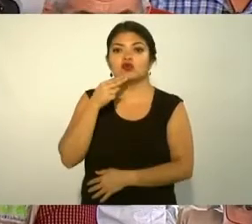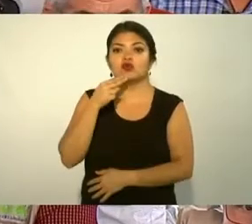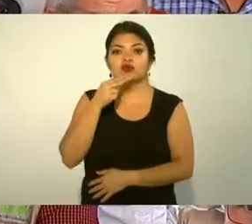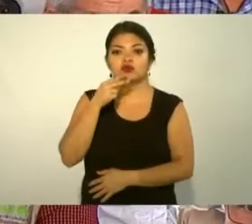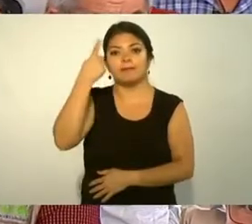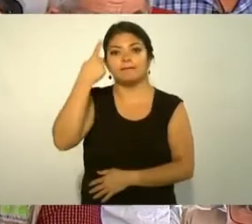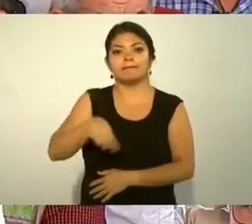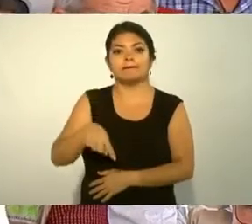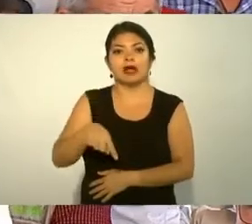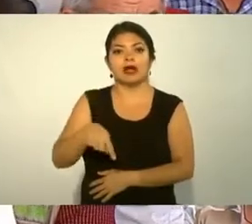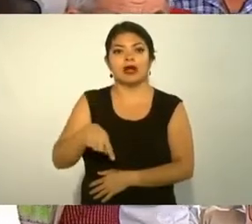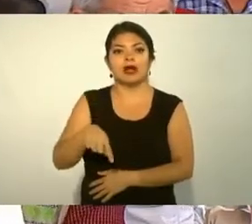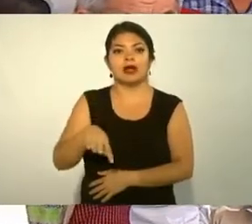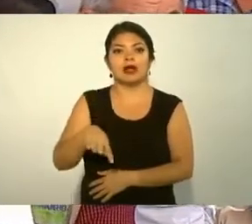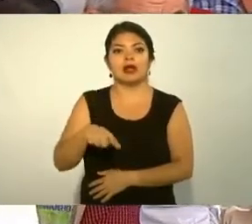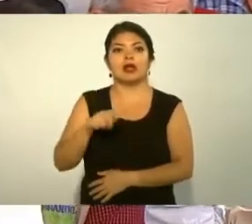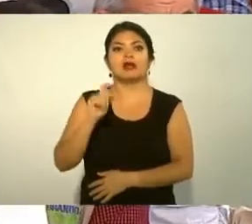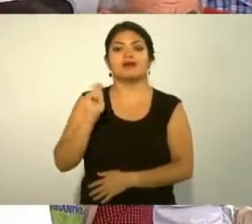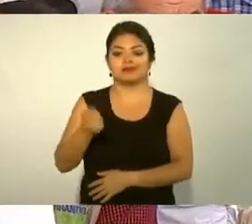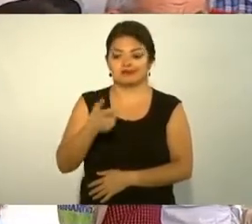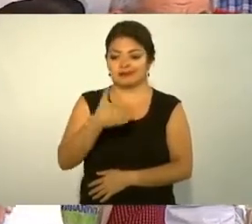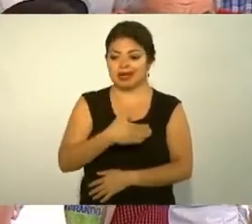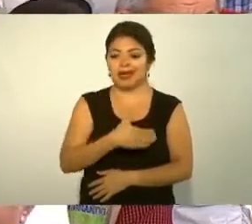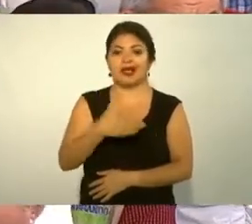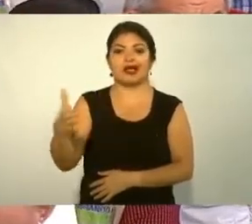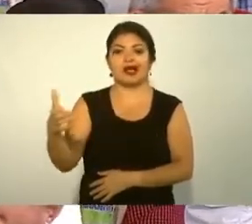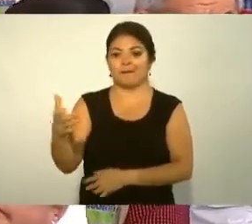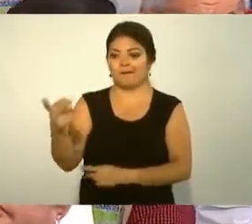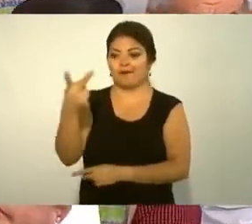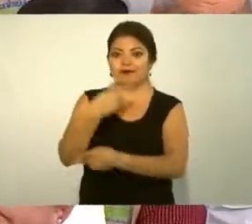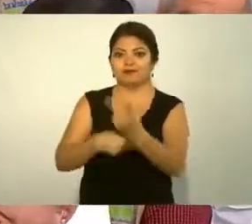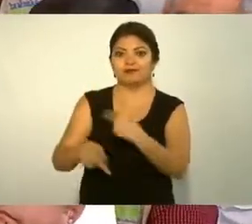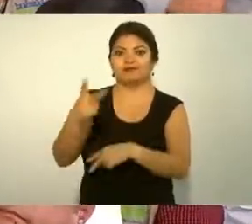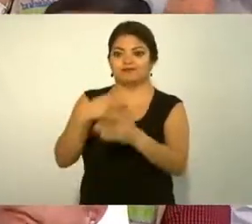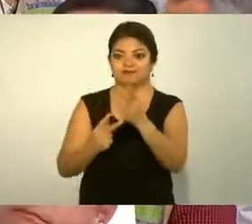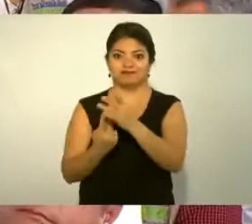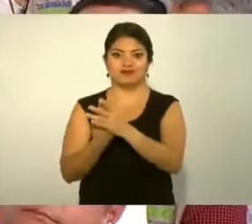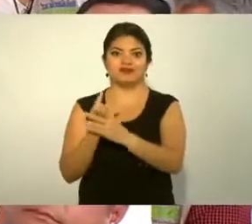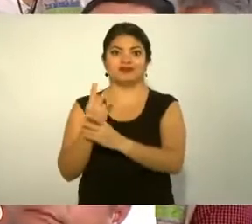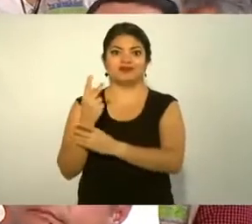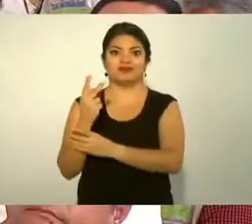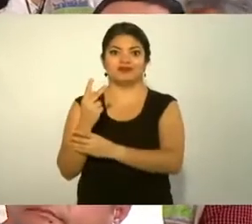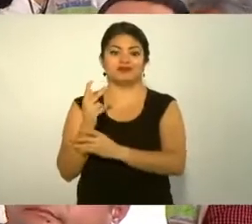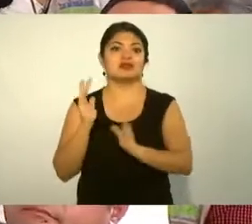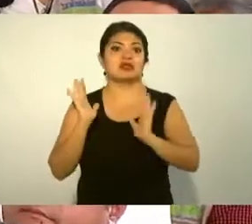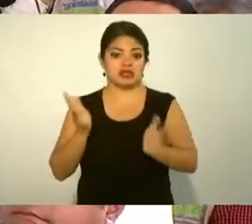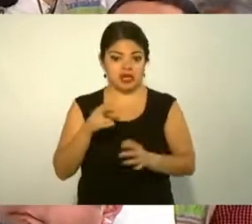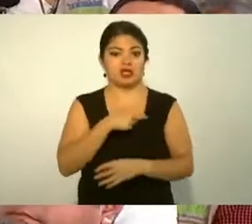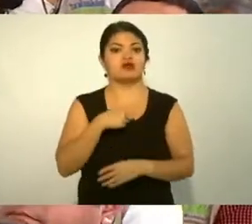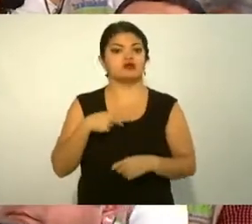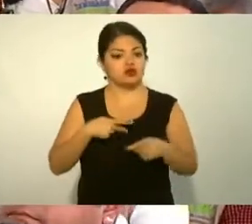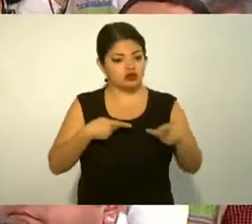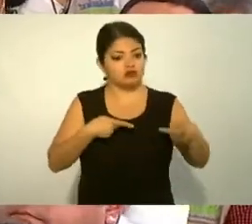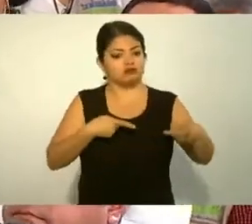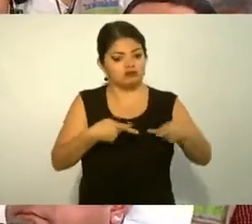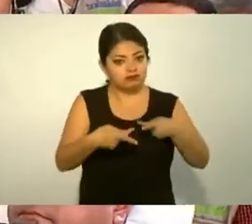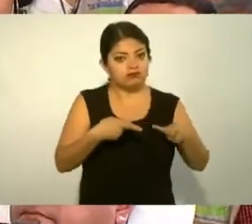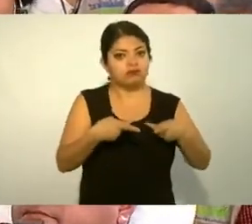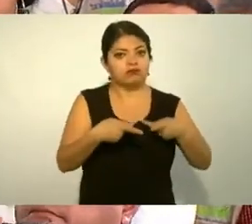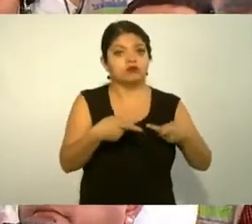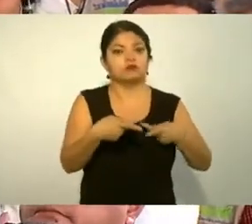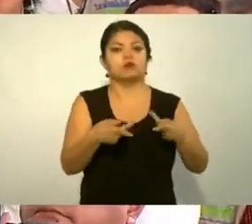la producción en el campo entonces estamos ya viendo cómo vamos